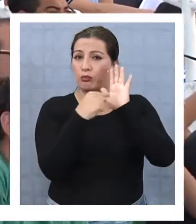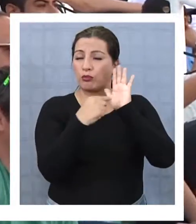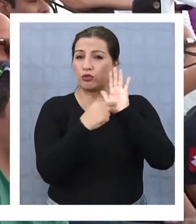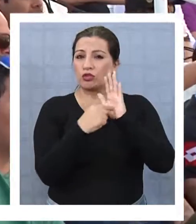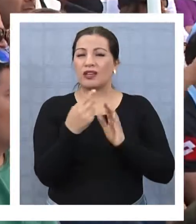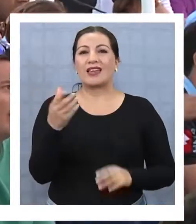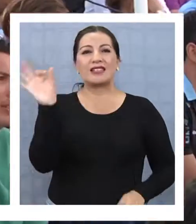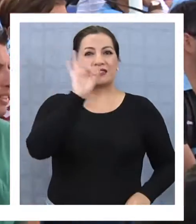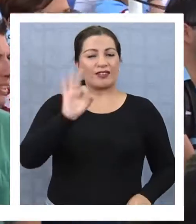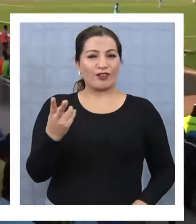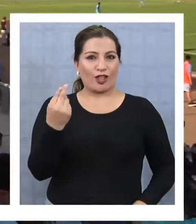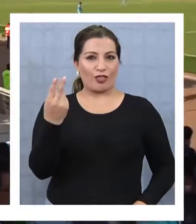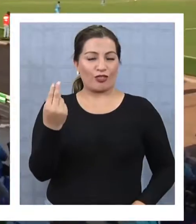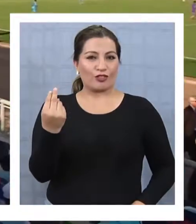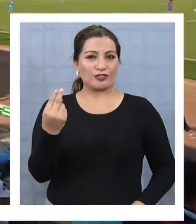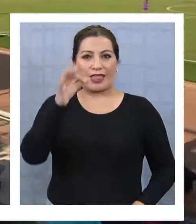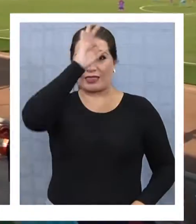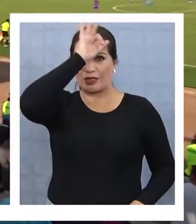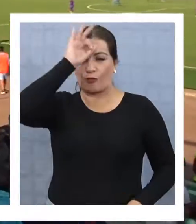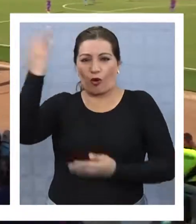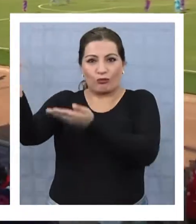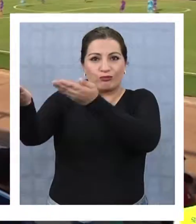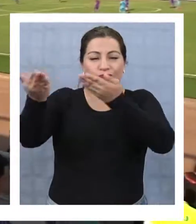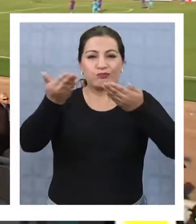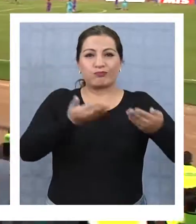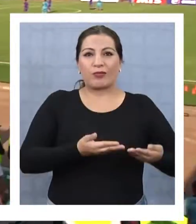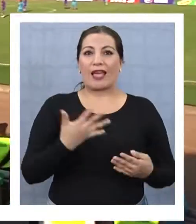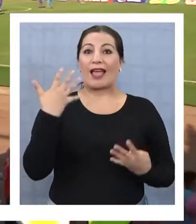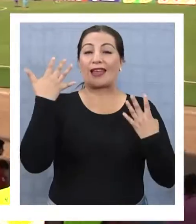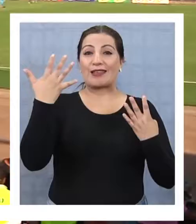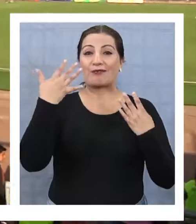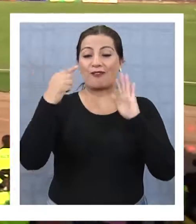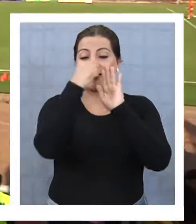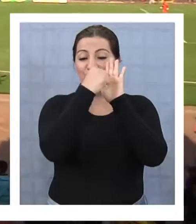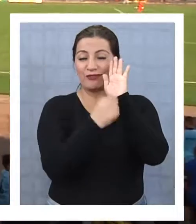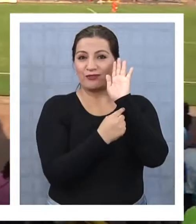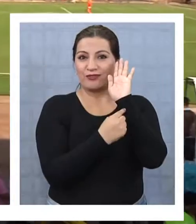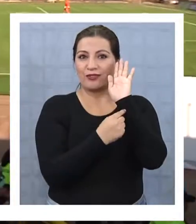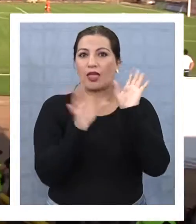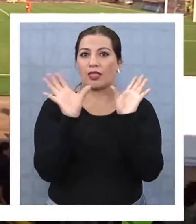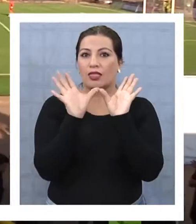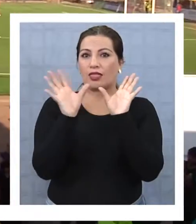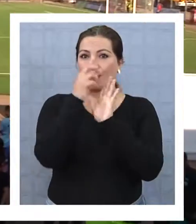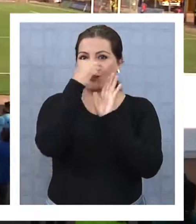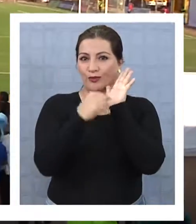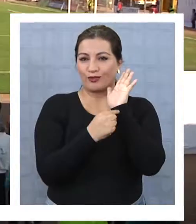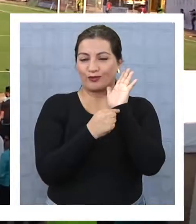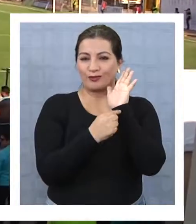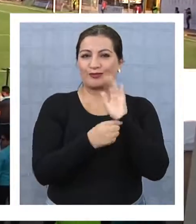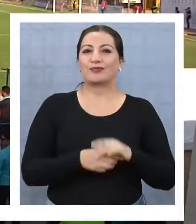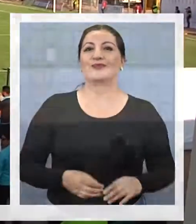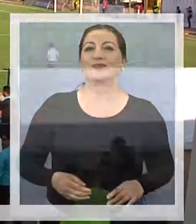sábado a las 12 horas en Cabancha a Temuco, que marcha en el noveno lugar de la tabla con 10 puntos.